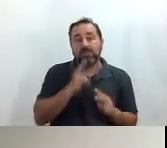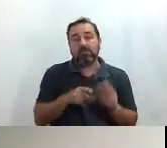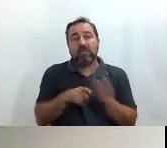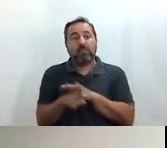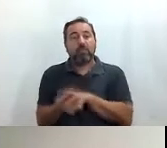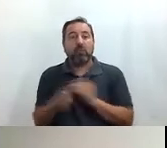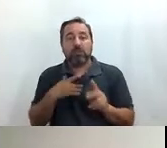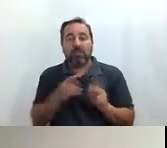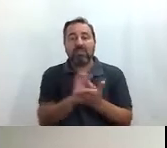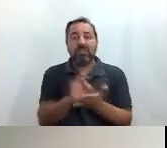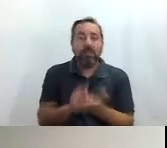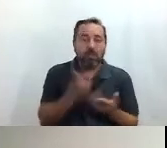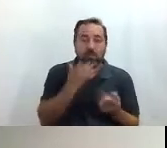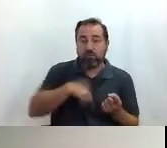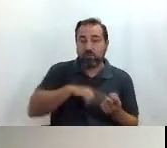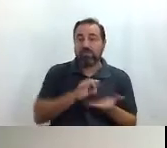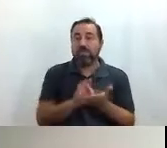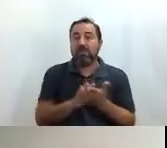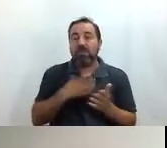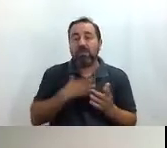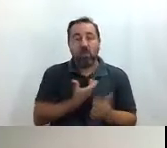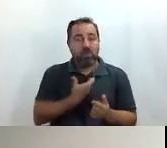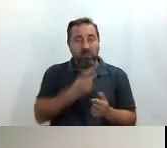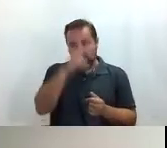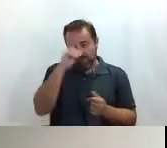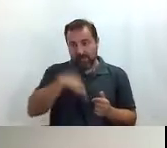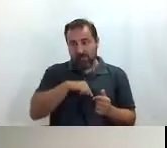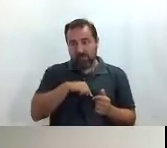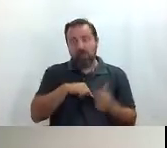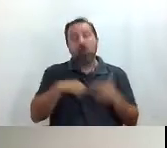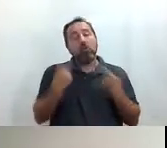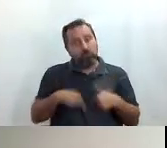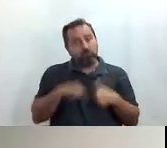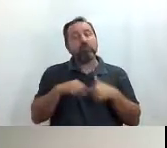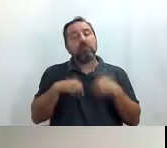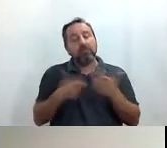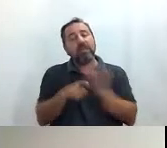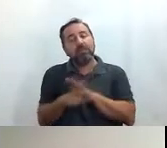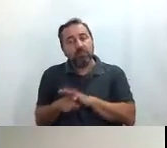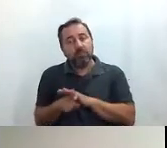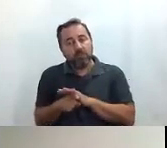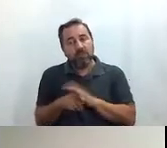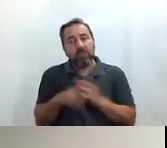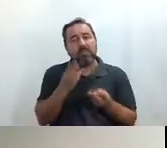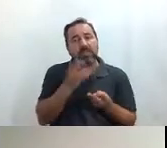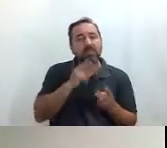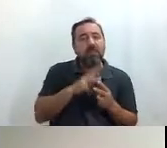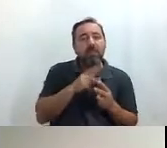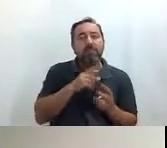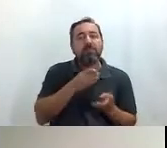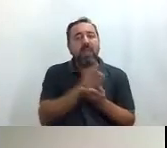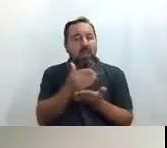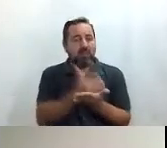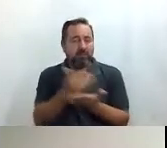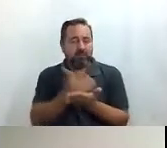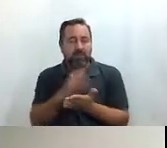de servicios como somos gestores de servicios del Ayuntamiento de Madrid nosotros gestionamos tres cartas del sistema de cartas de servicio